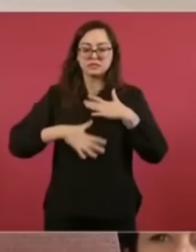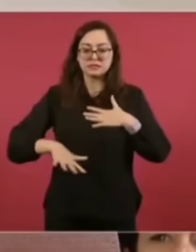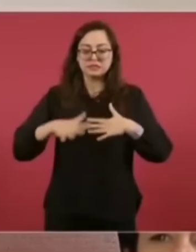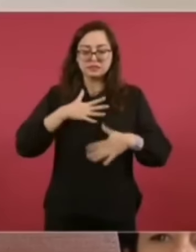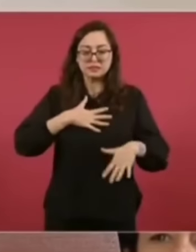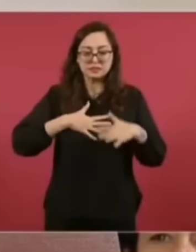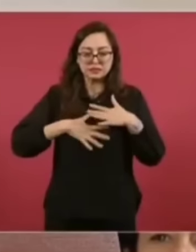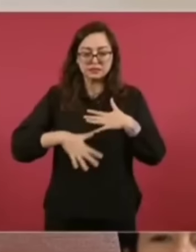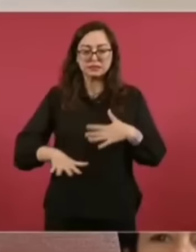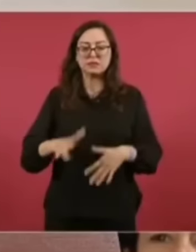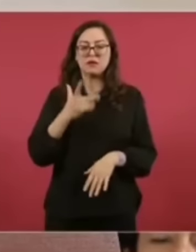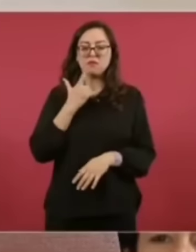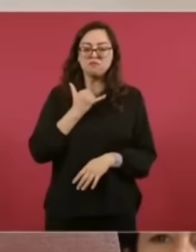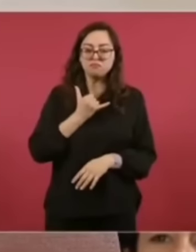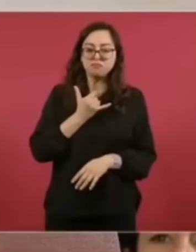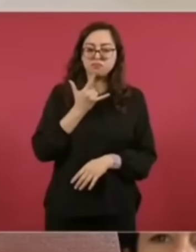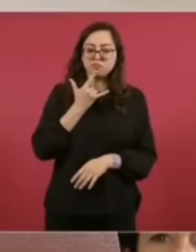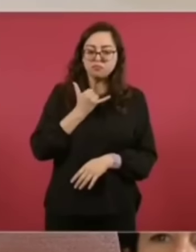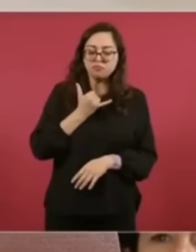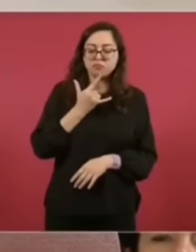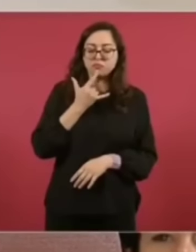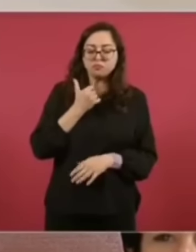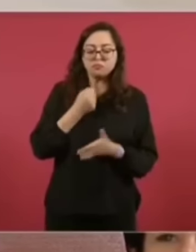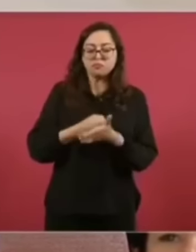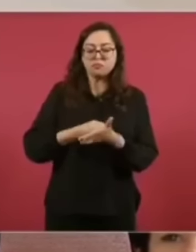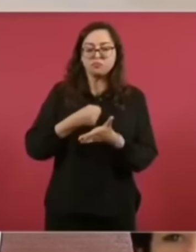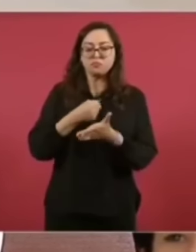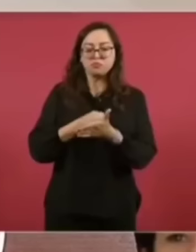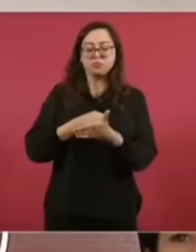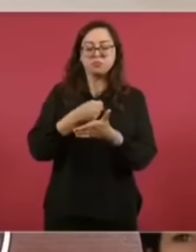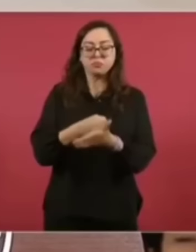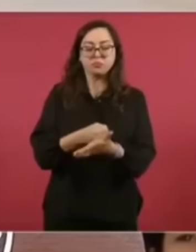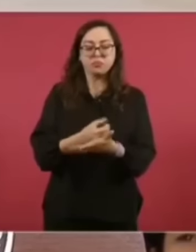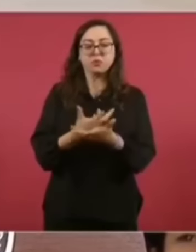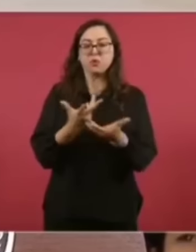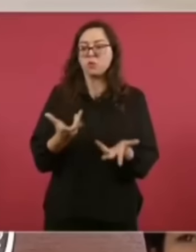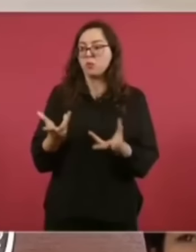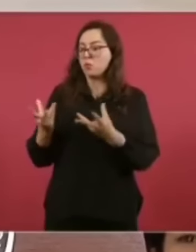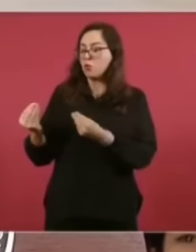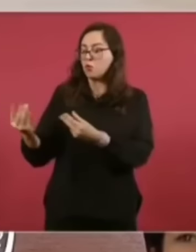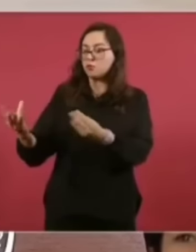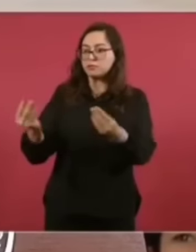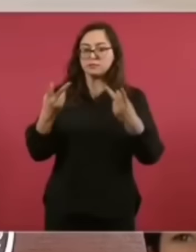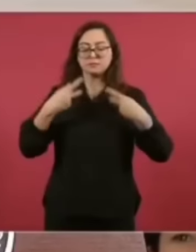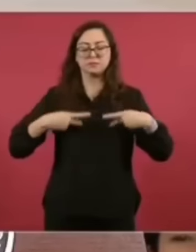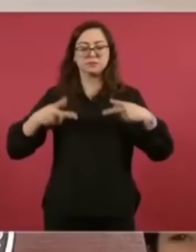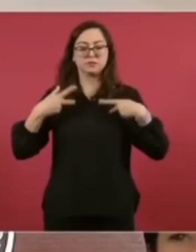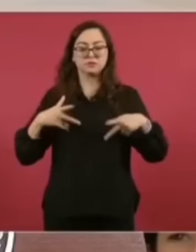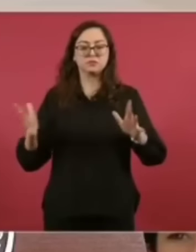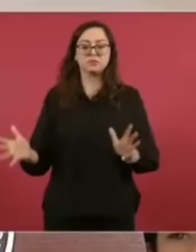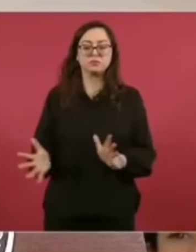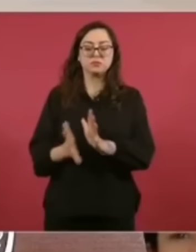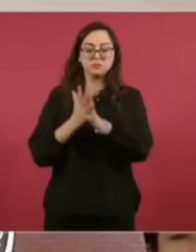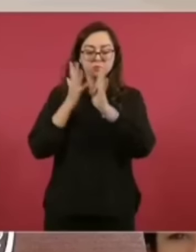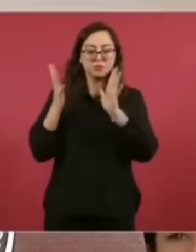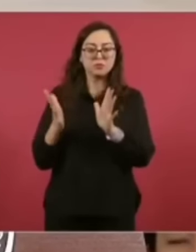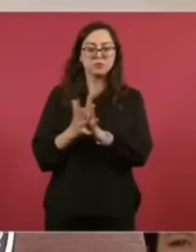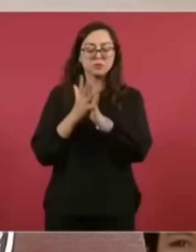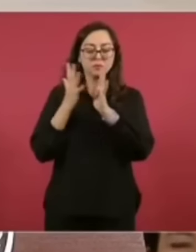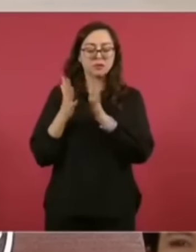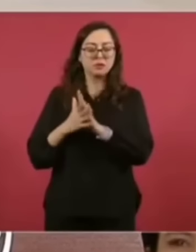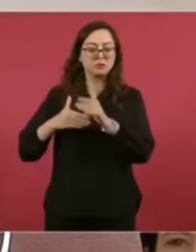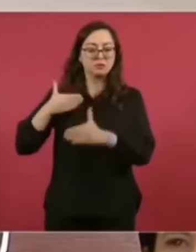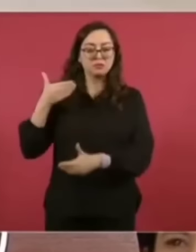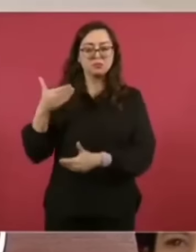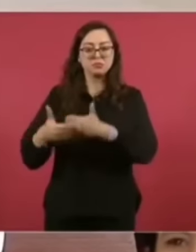participan muchos que son, como ha sucedido en nuestro movimiento,